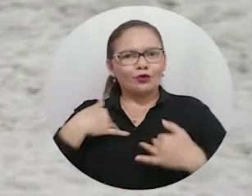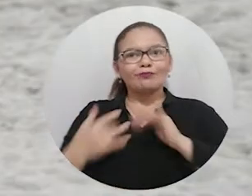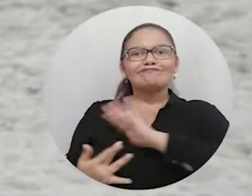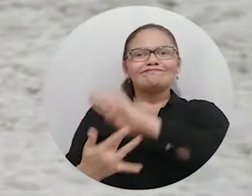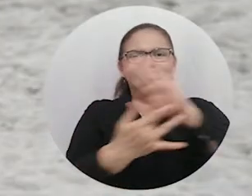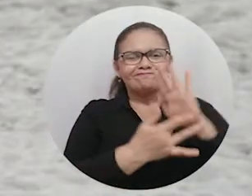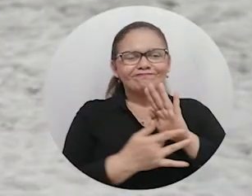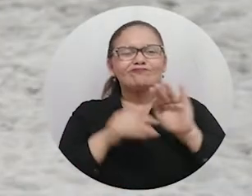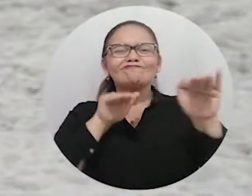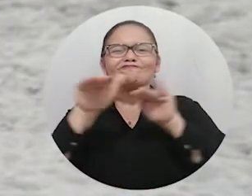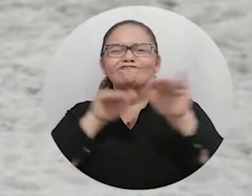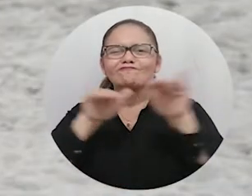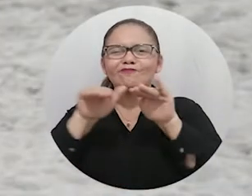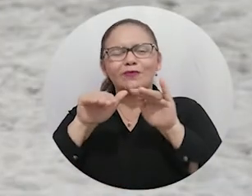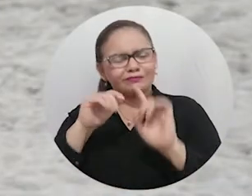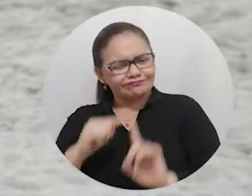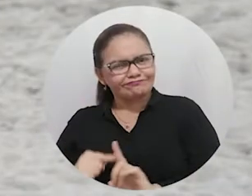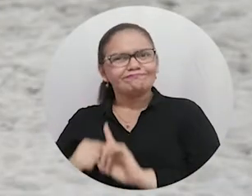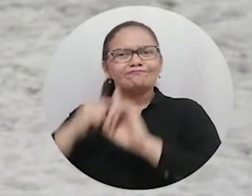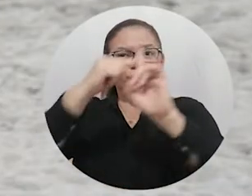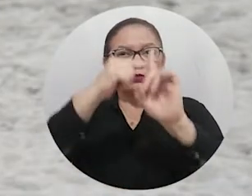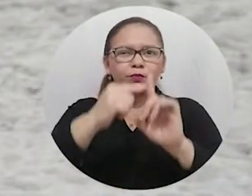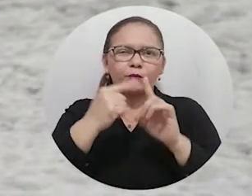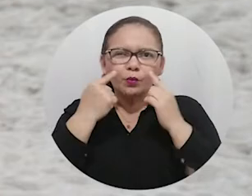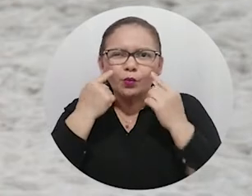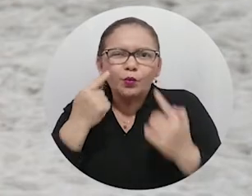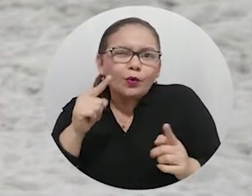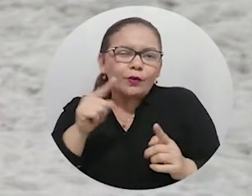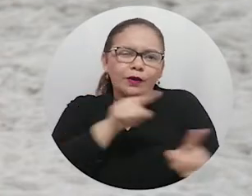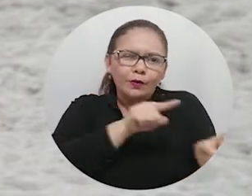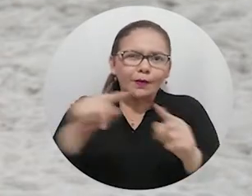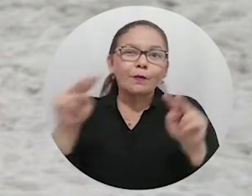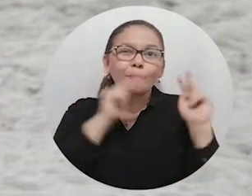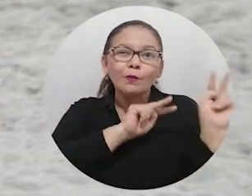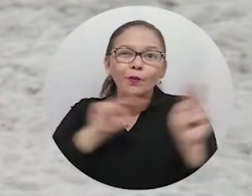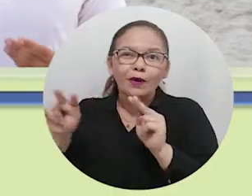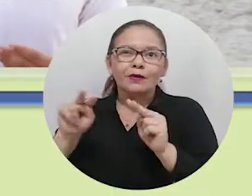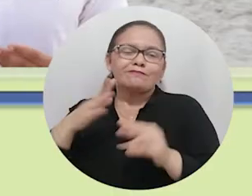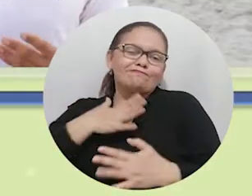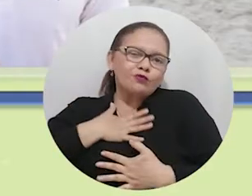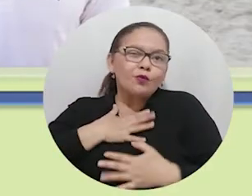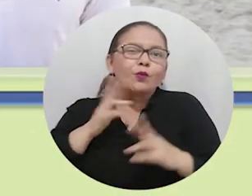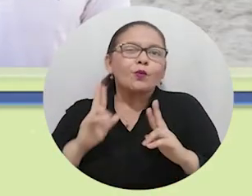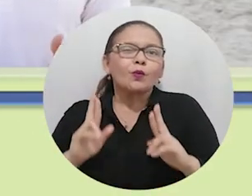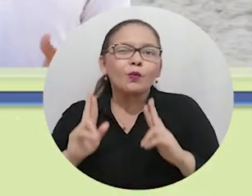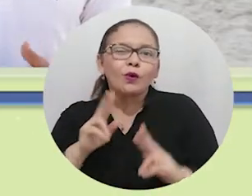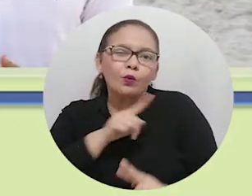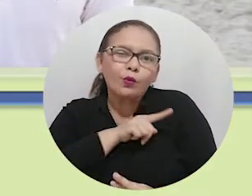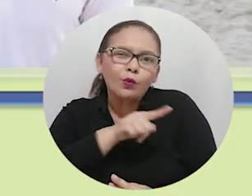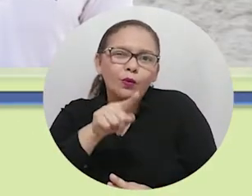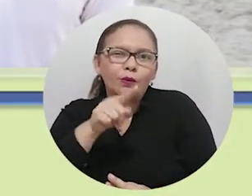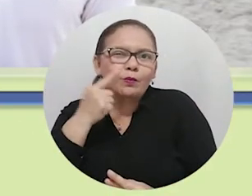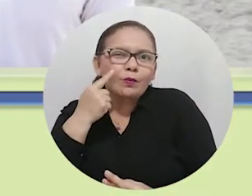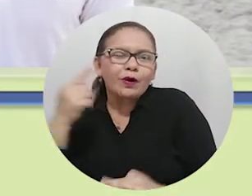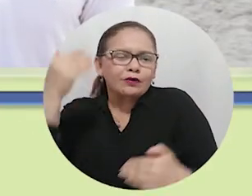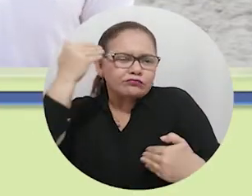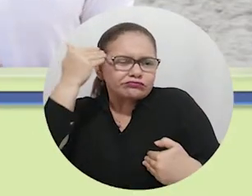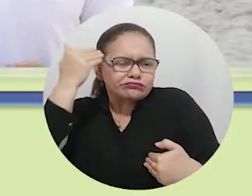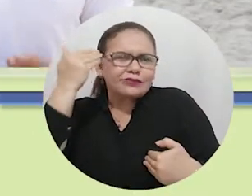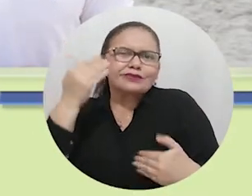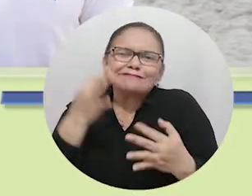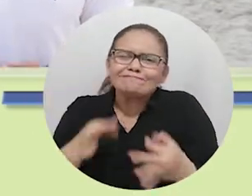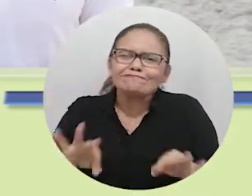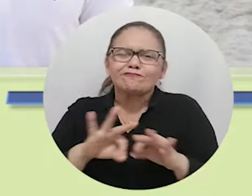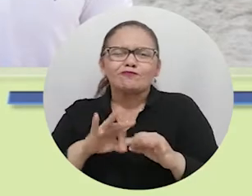positivo que nosotros queremos llevar a todos y que esperamos y nosotros como grupo esperamos que se lleve a cabo eso,